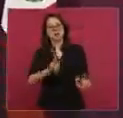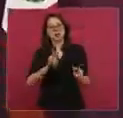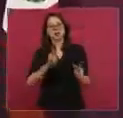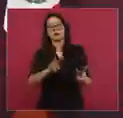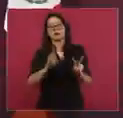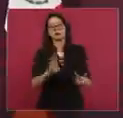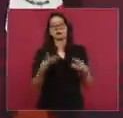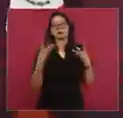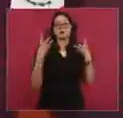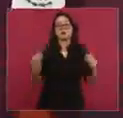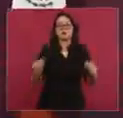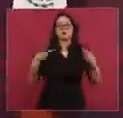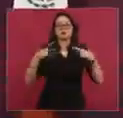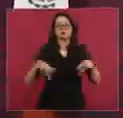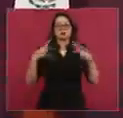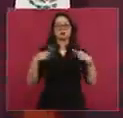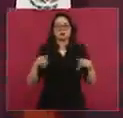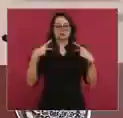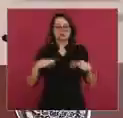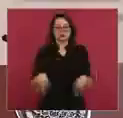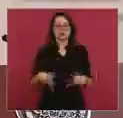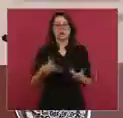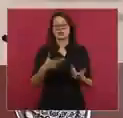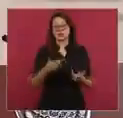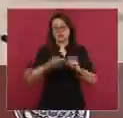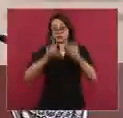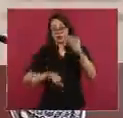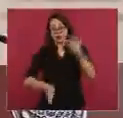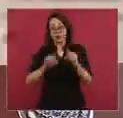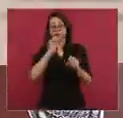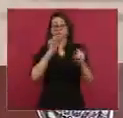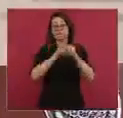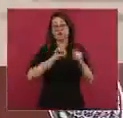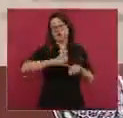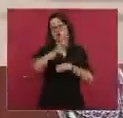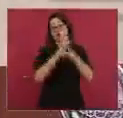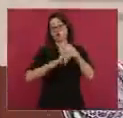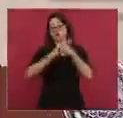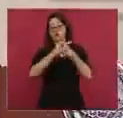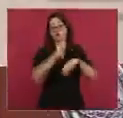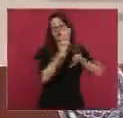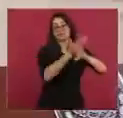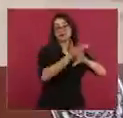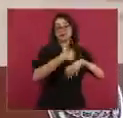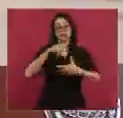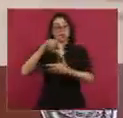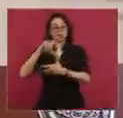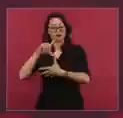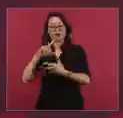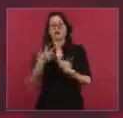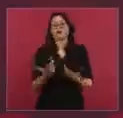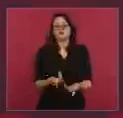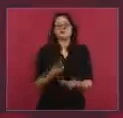en Estados Unidos y Latinoamérica, y